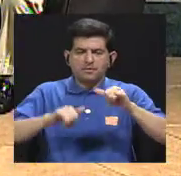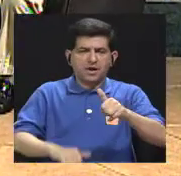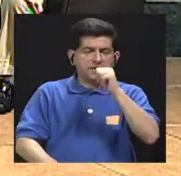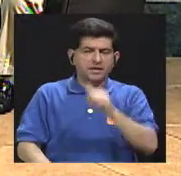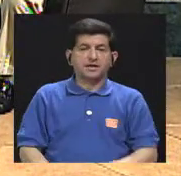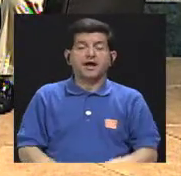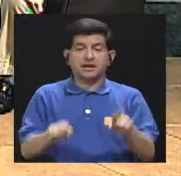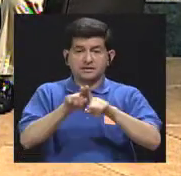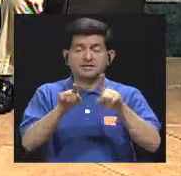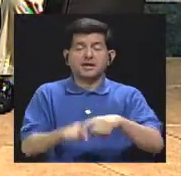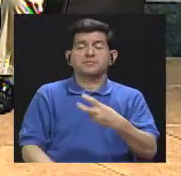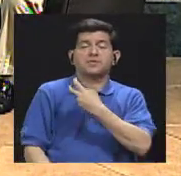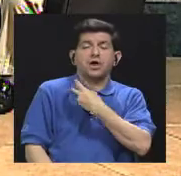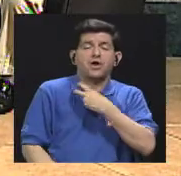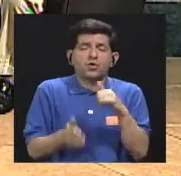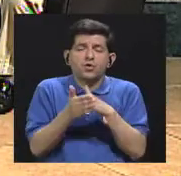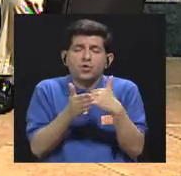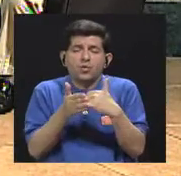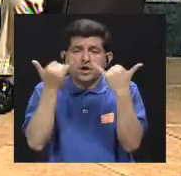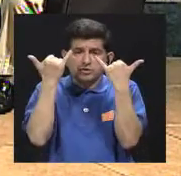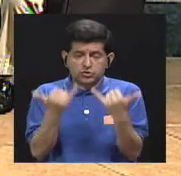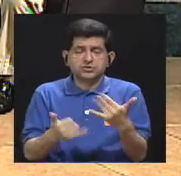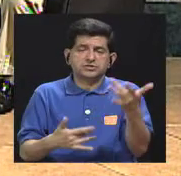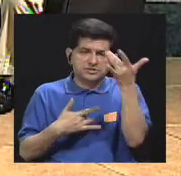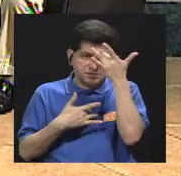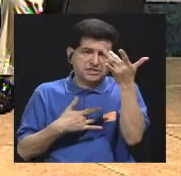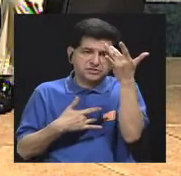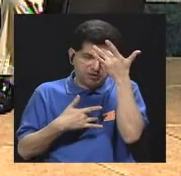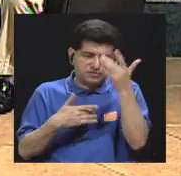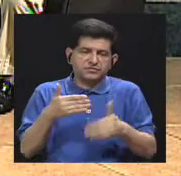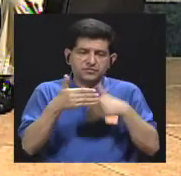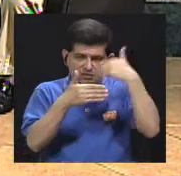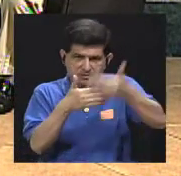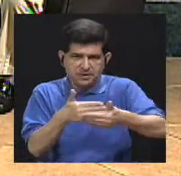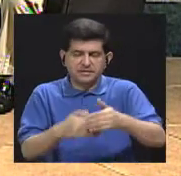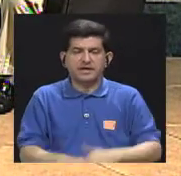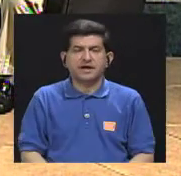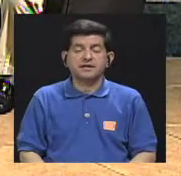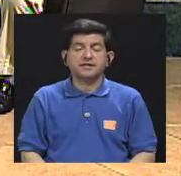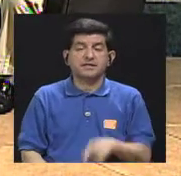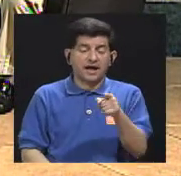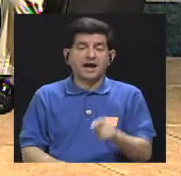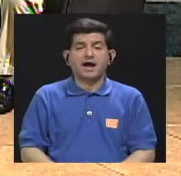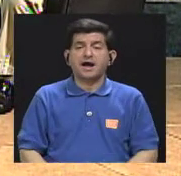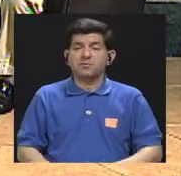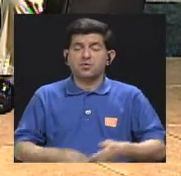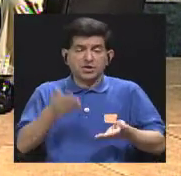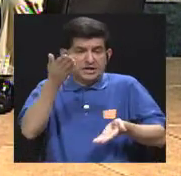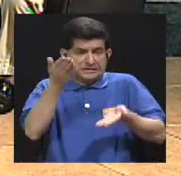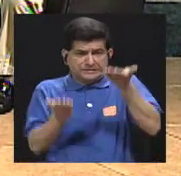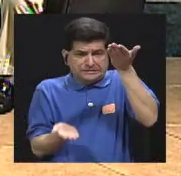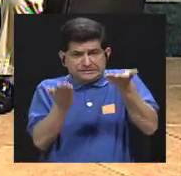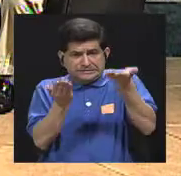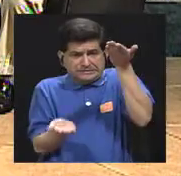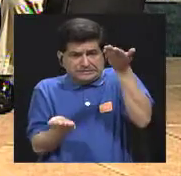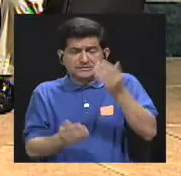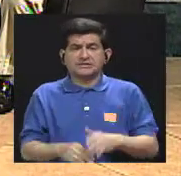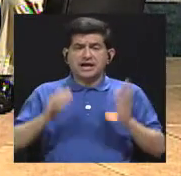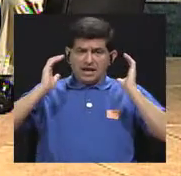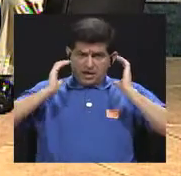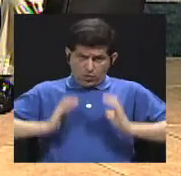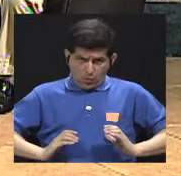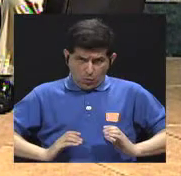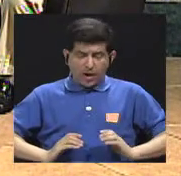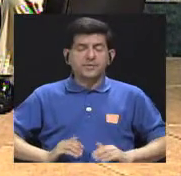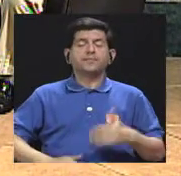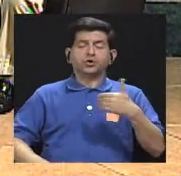osteoporosis también. Osteoporosis, bueno, si ya vemos con las enfermedades, porque se produce un desbalance, nuestro cuerpo